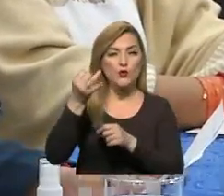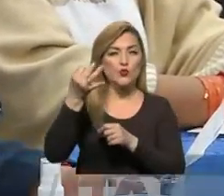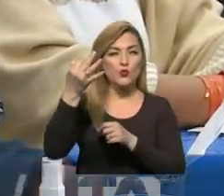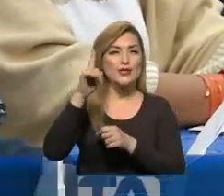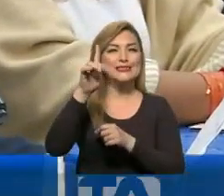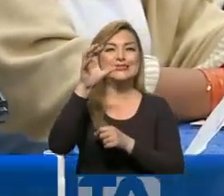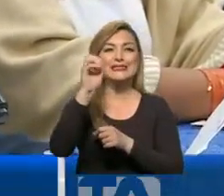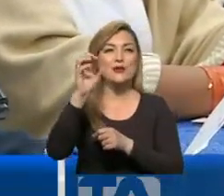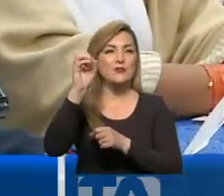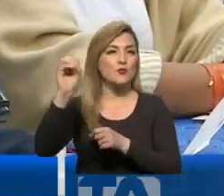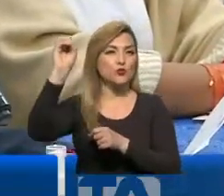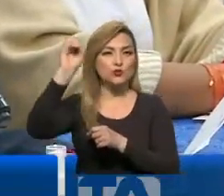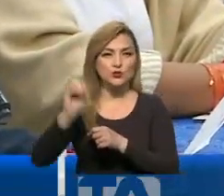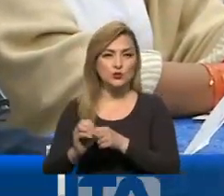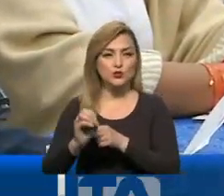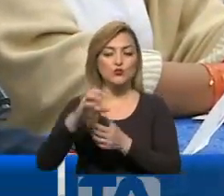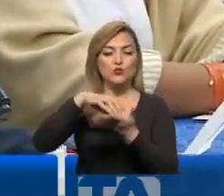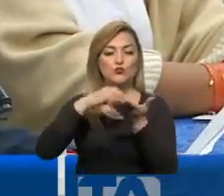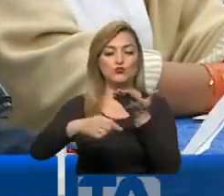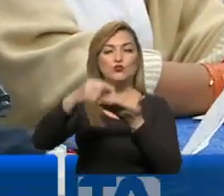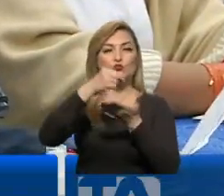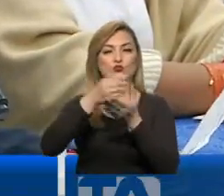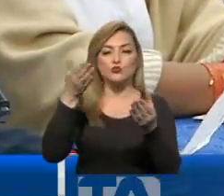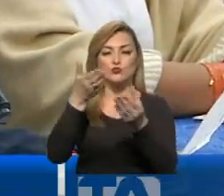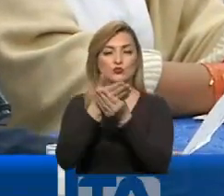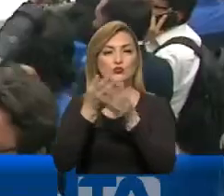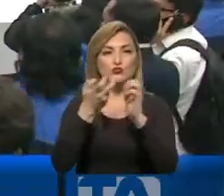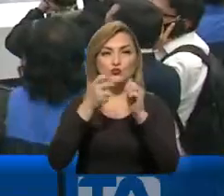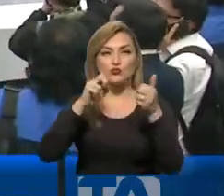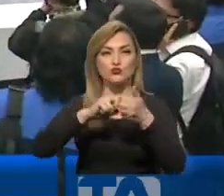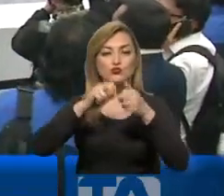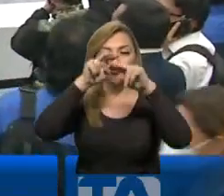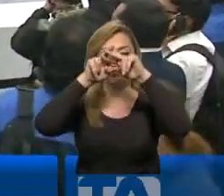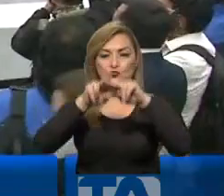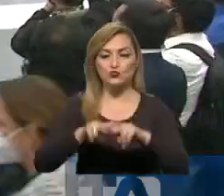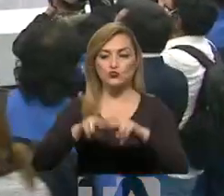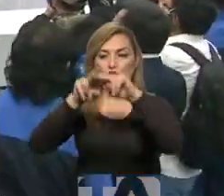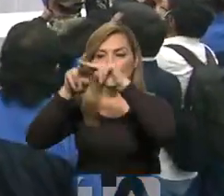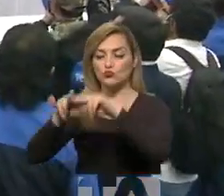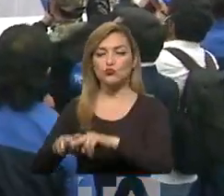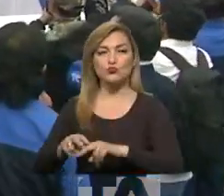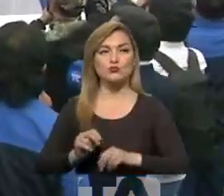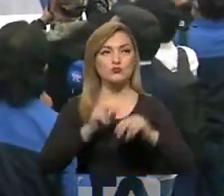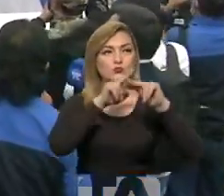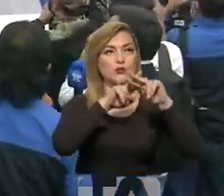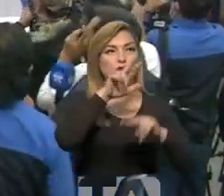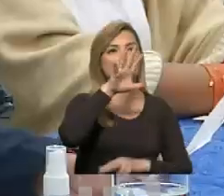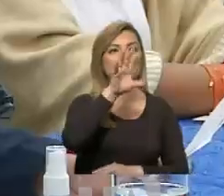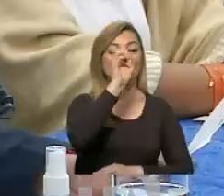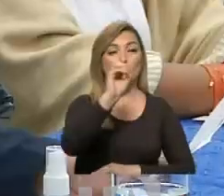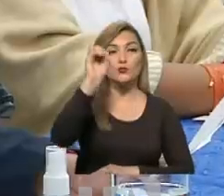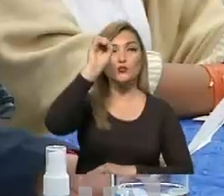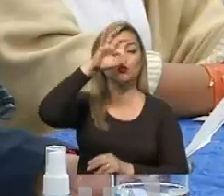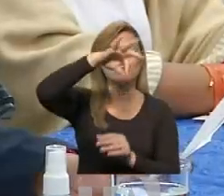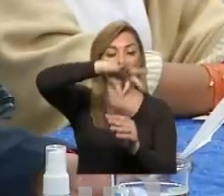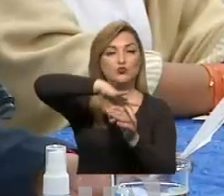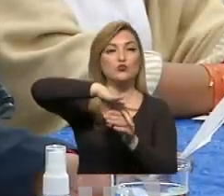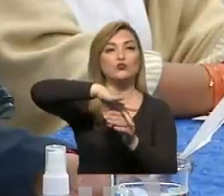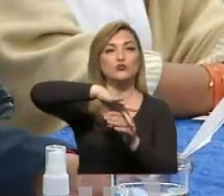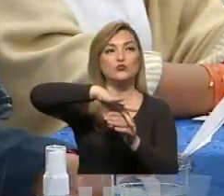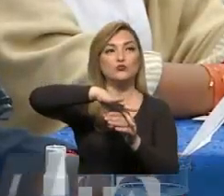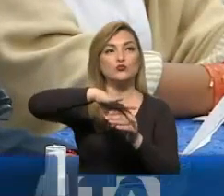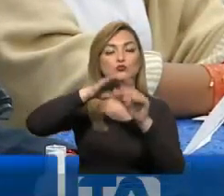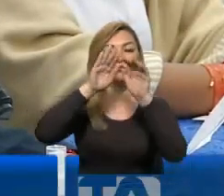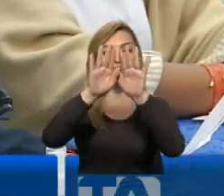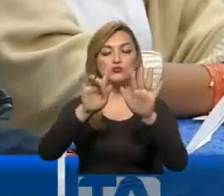provincia del Guayas, incluidas las actas con novedades. Se revisará el 50% de la votación en